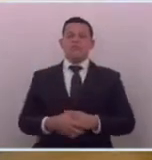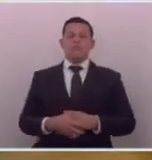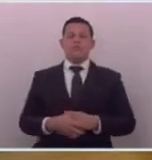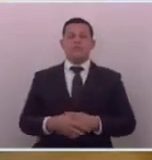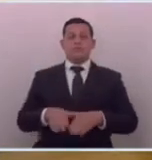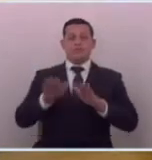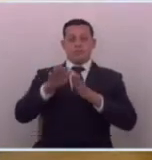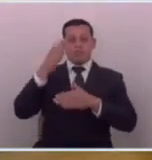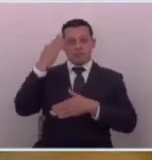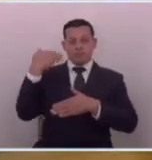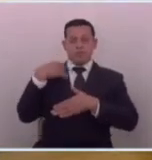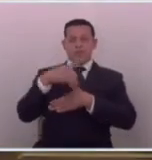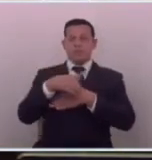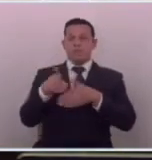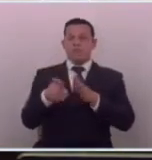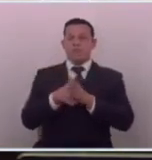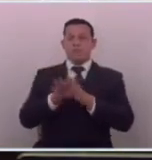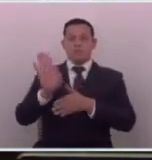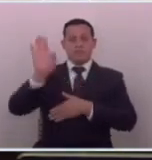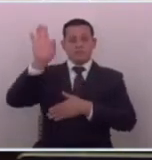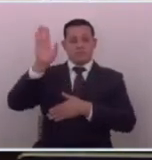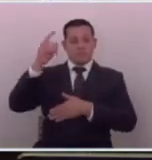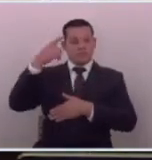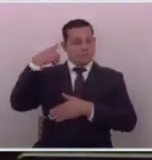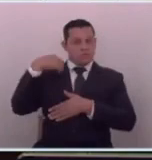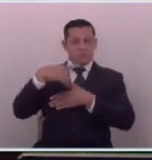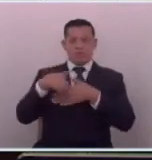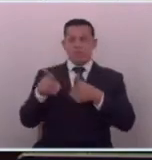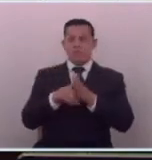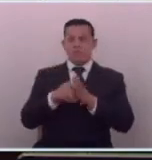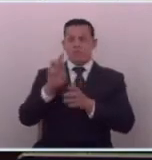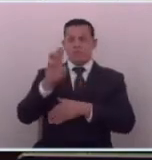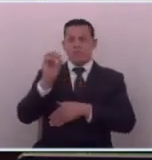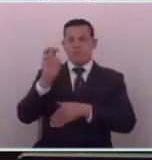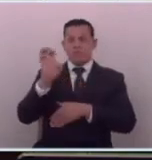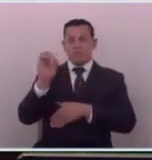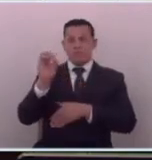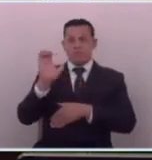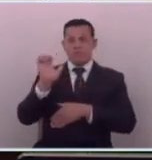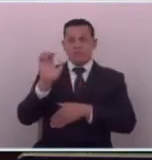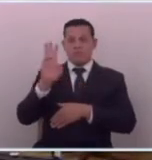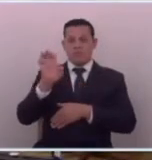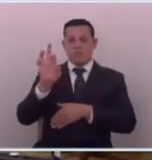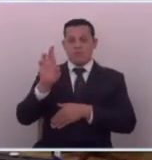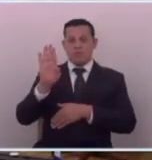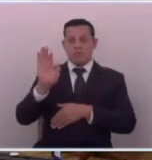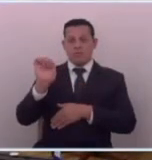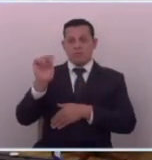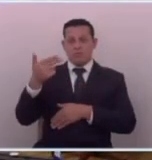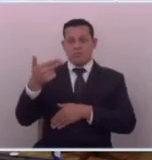muchas gracias diputada tiene la palabra el diputado Romeo Auerbach